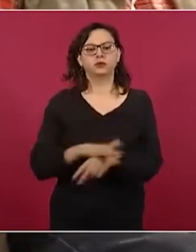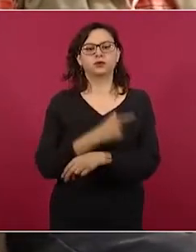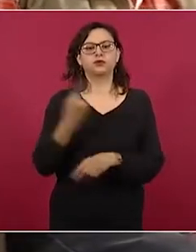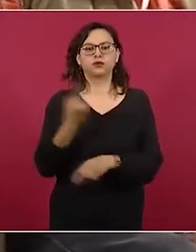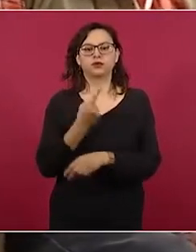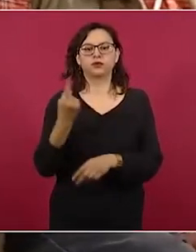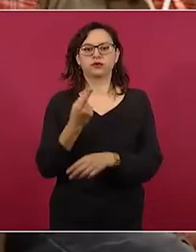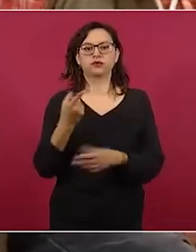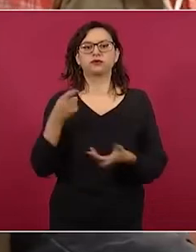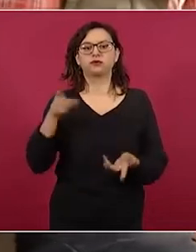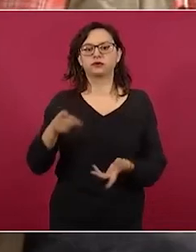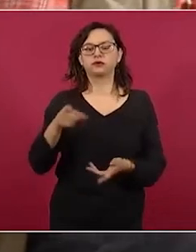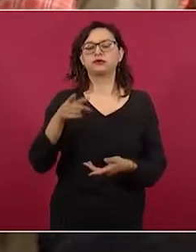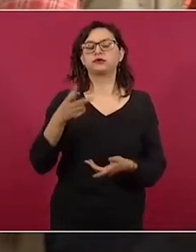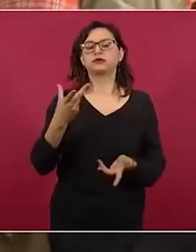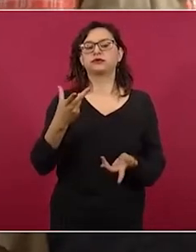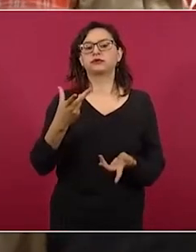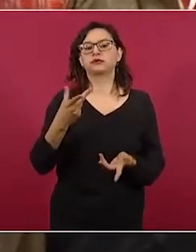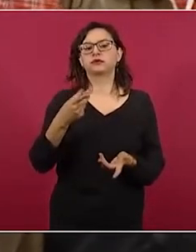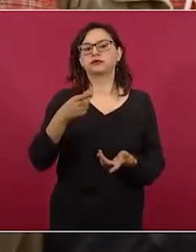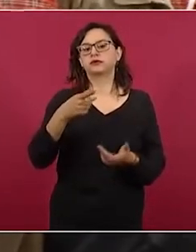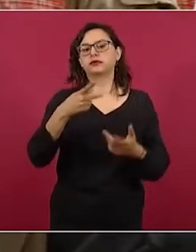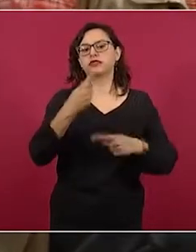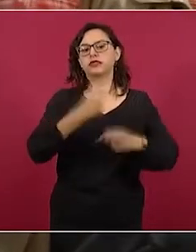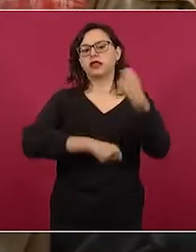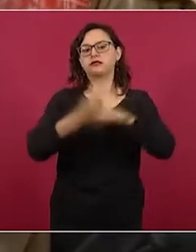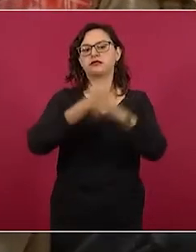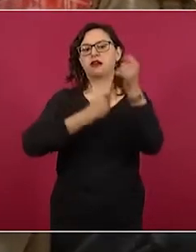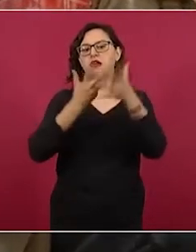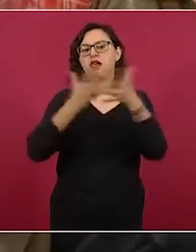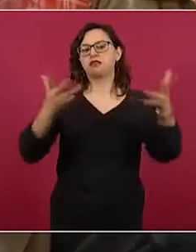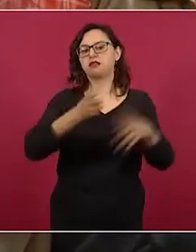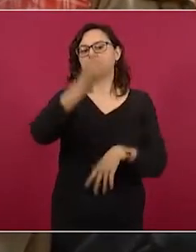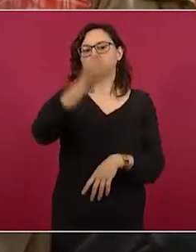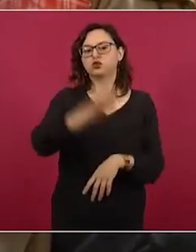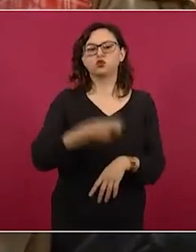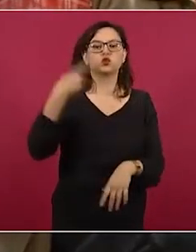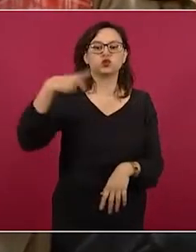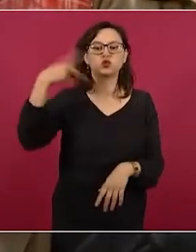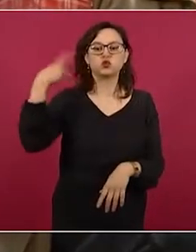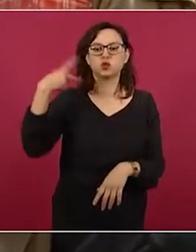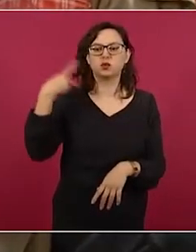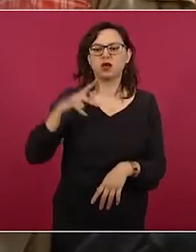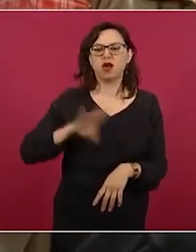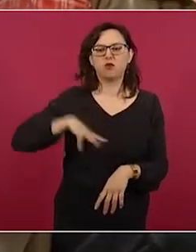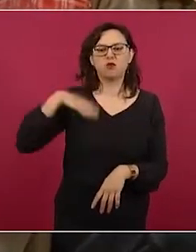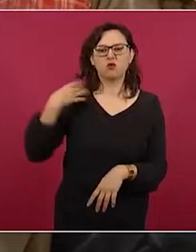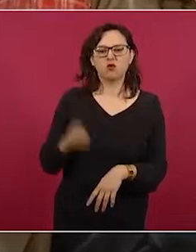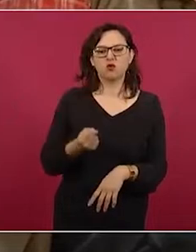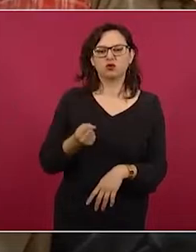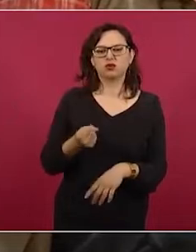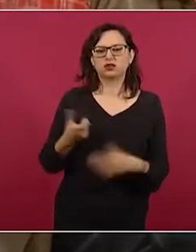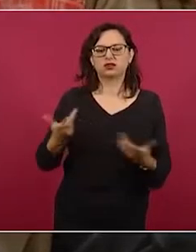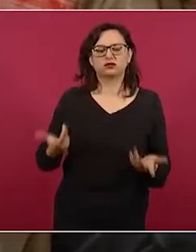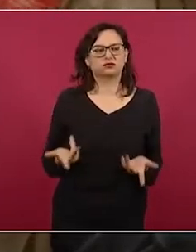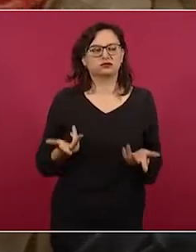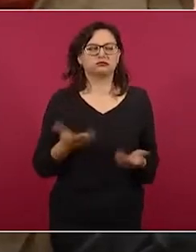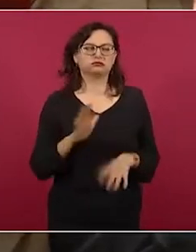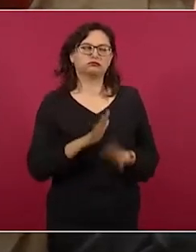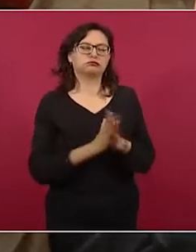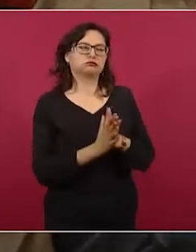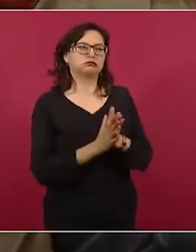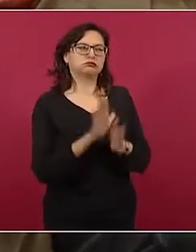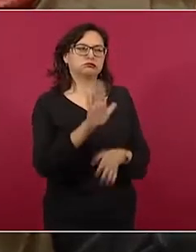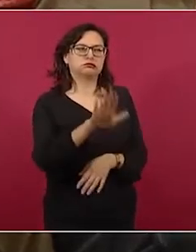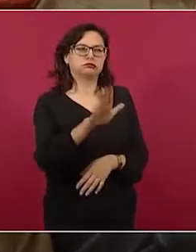comercial que está en el sur de Puebla, le está pidiendo su apoyo para que les dé su aval, porque finalmente tienen